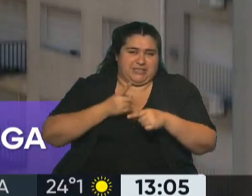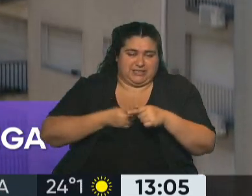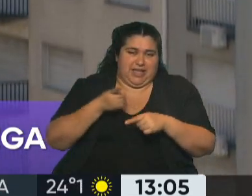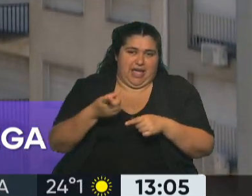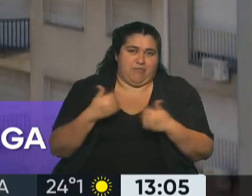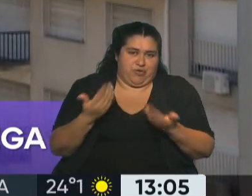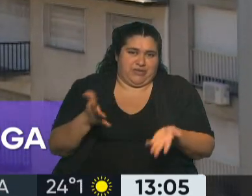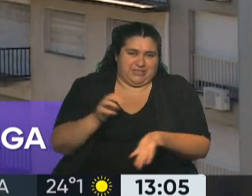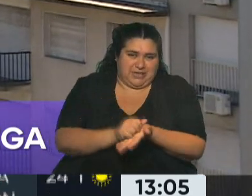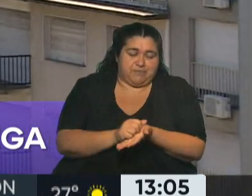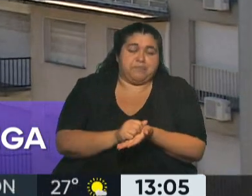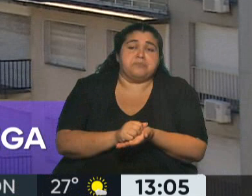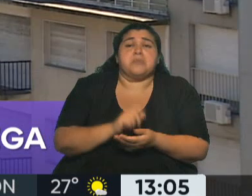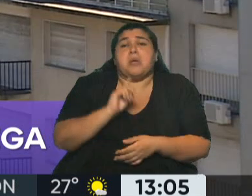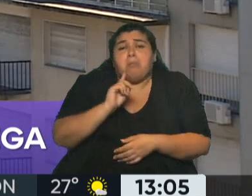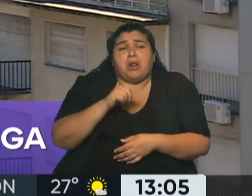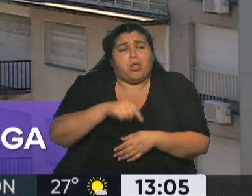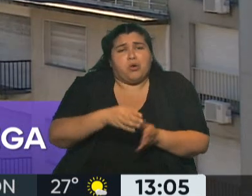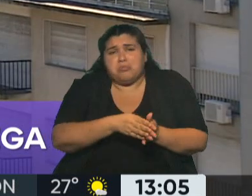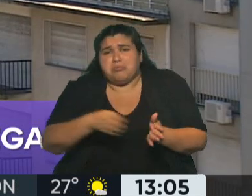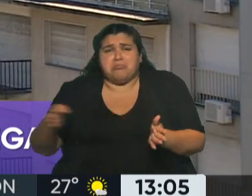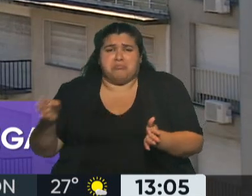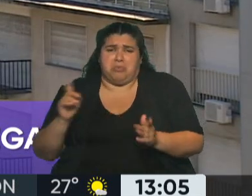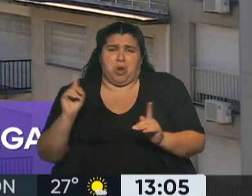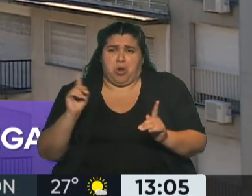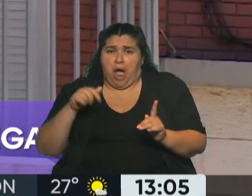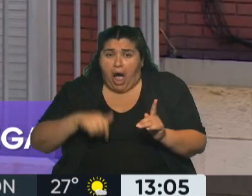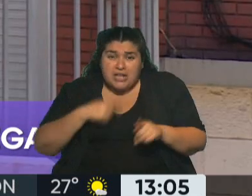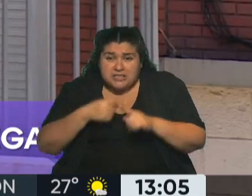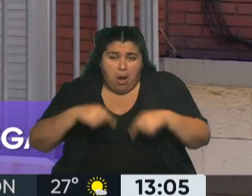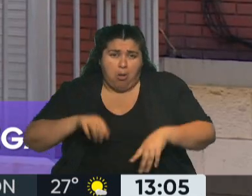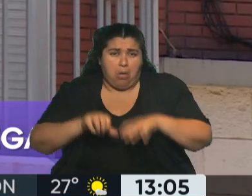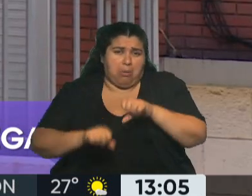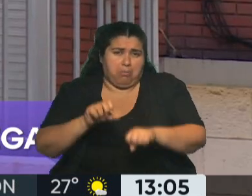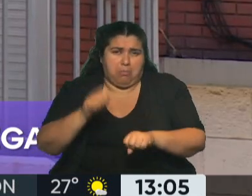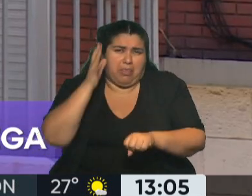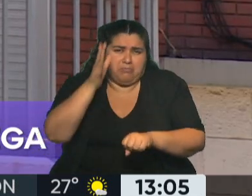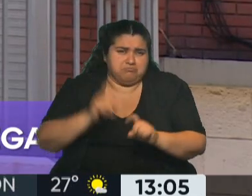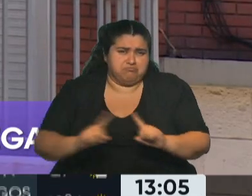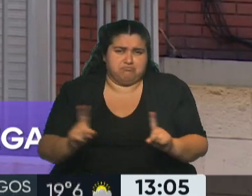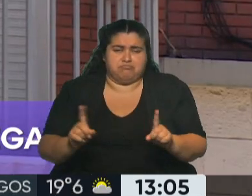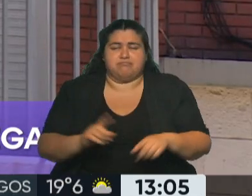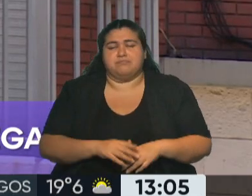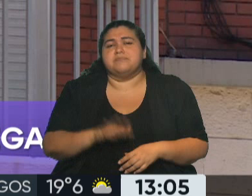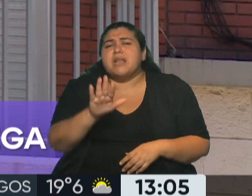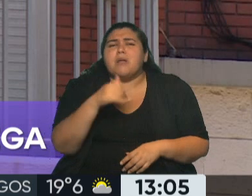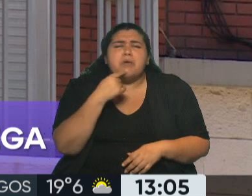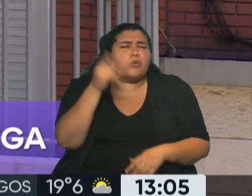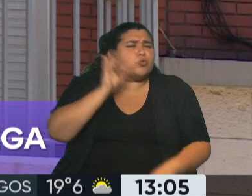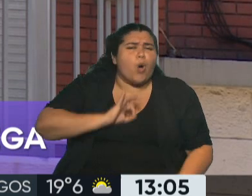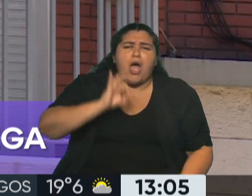todavía, digamos que no ha sido de esa forma. Oscar, consultarle, anteriormente o antiguamente,